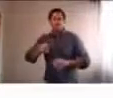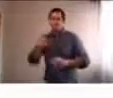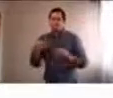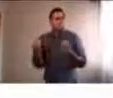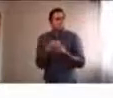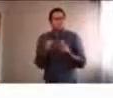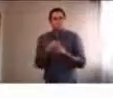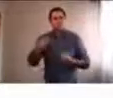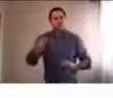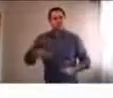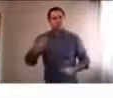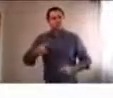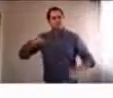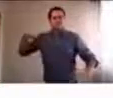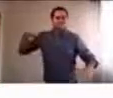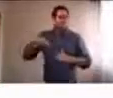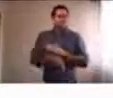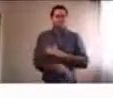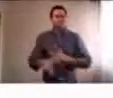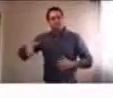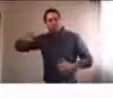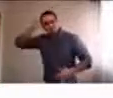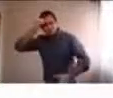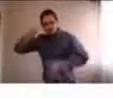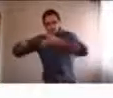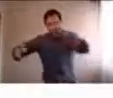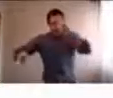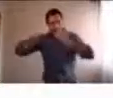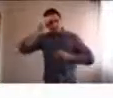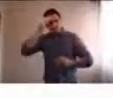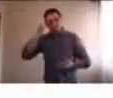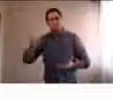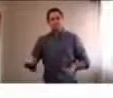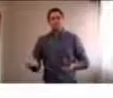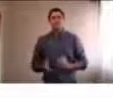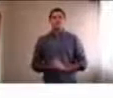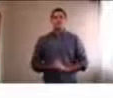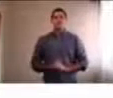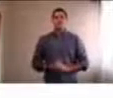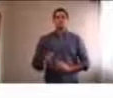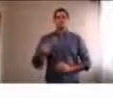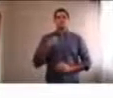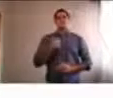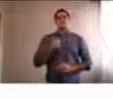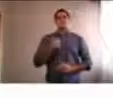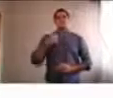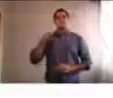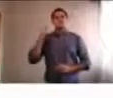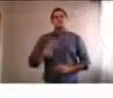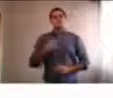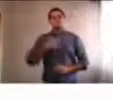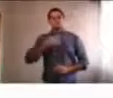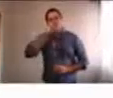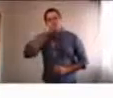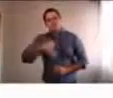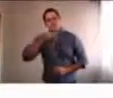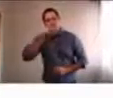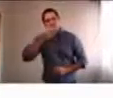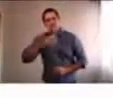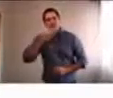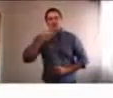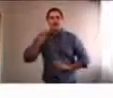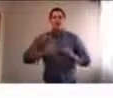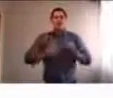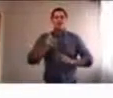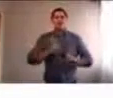aprendizaje. Y cuento siempre, en general, es muy común mío contar algunas miserias de mi biografía, pero